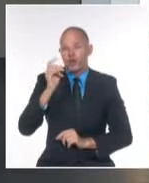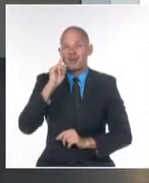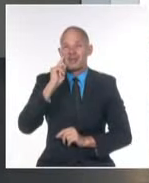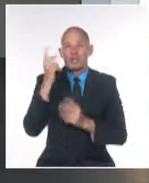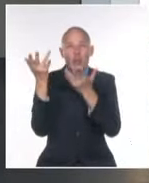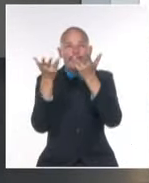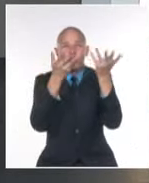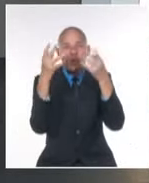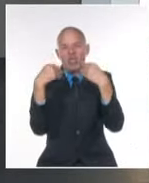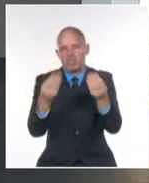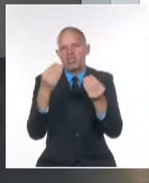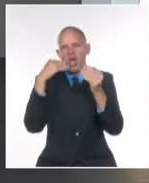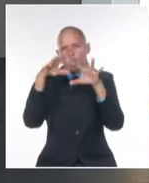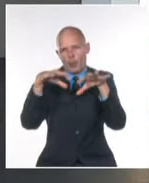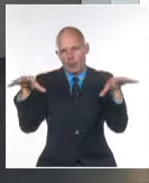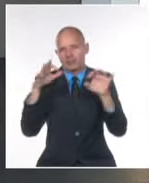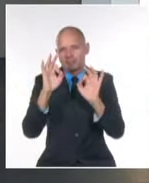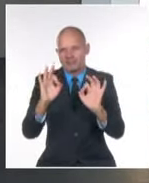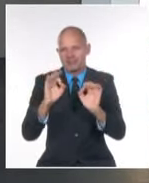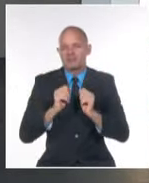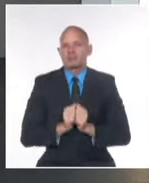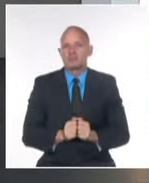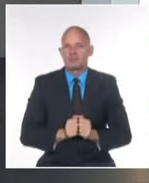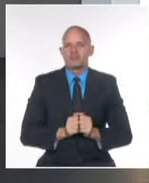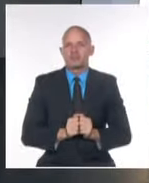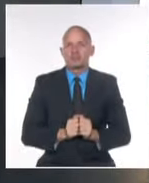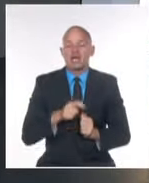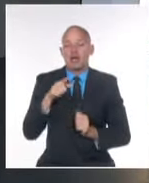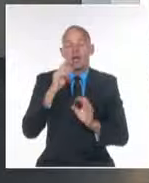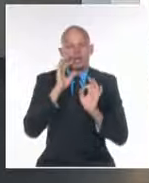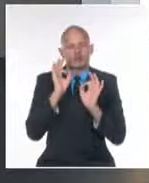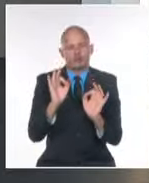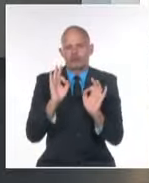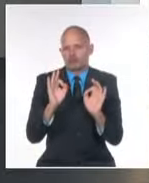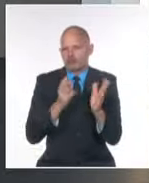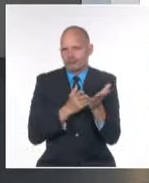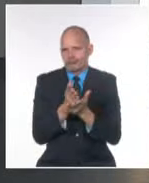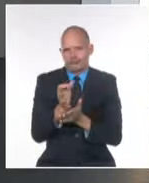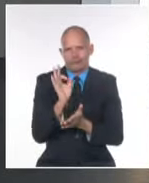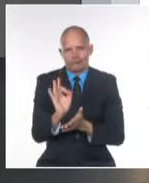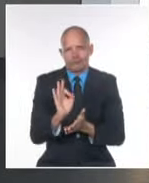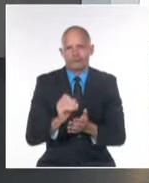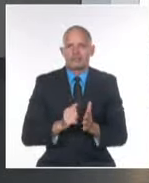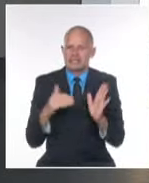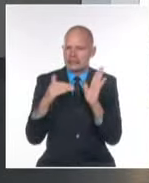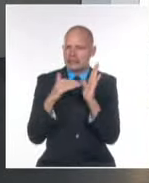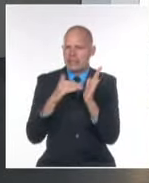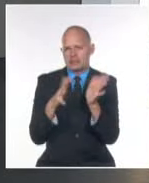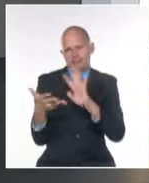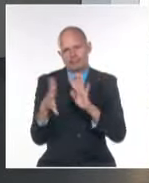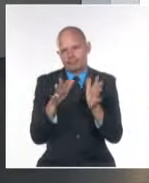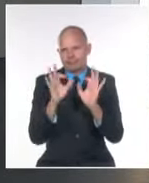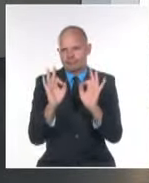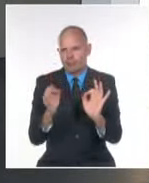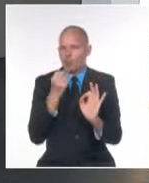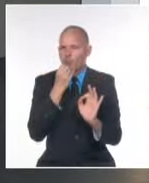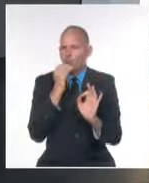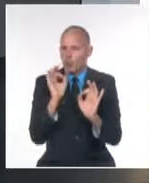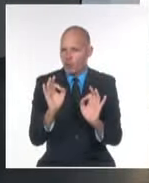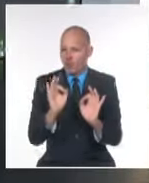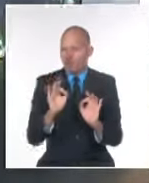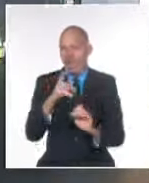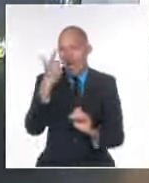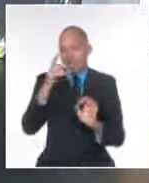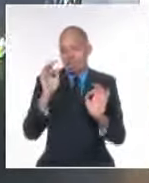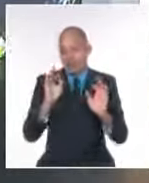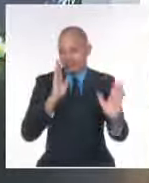tropicales y las bajas superiores que incentivan los procesos de precipitación y la inestabilidad vespertina propia de